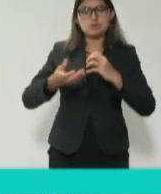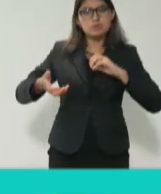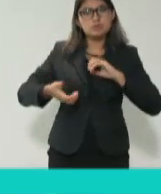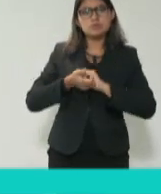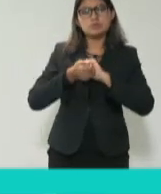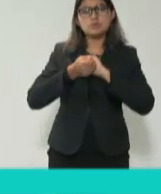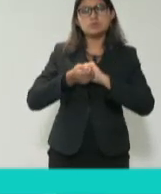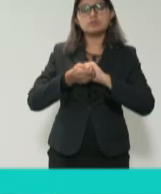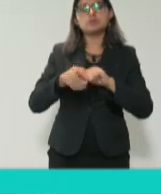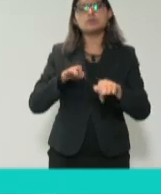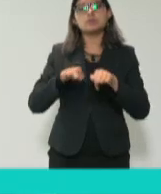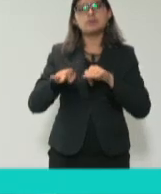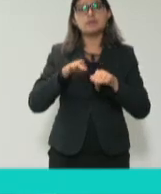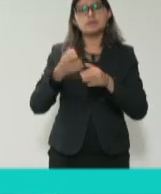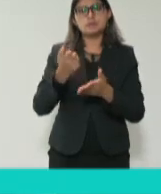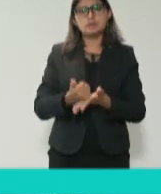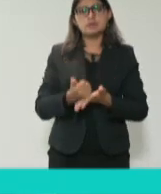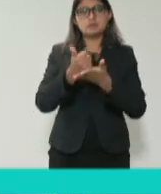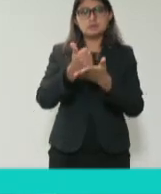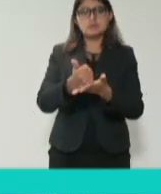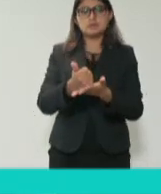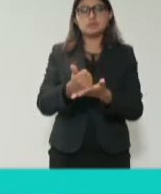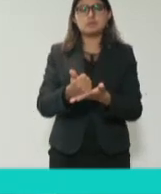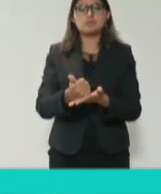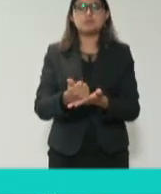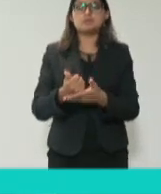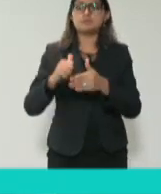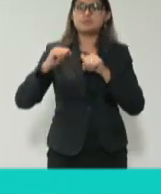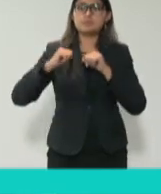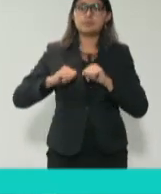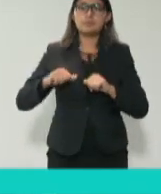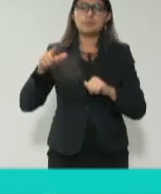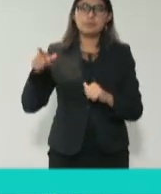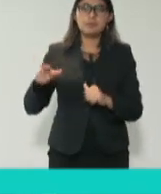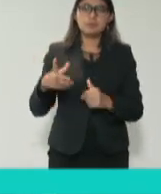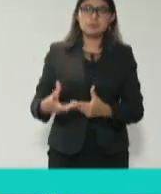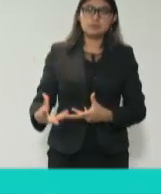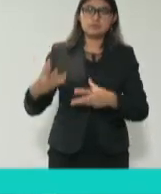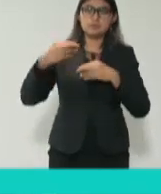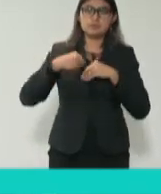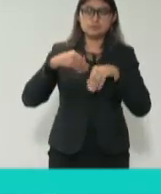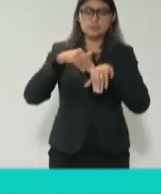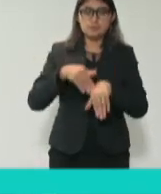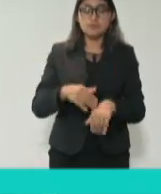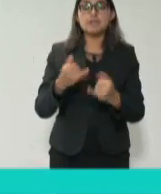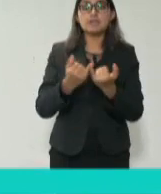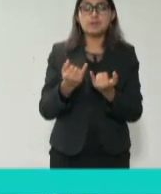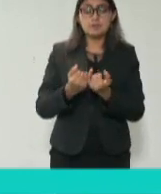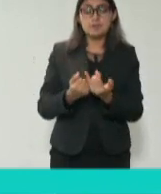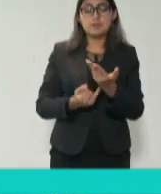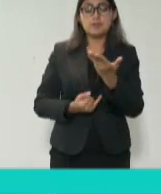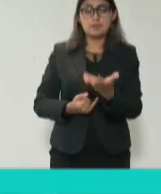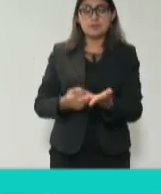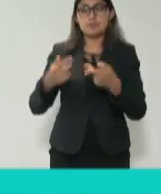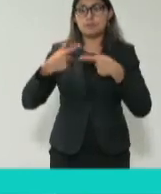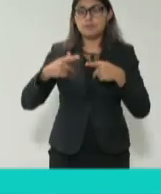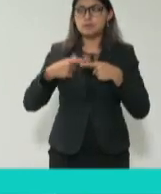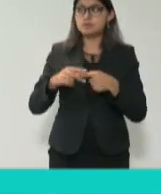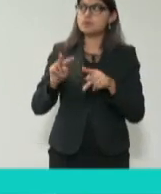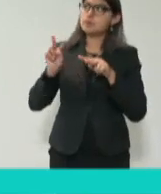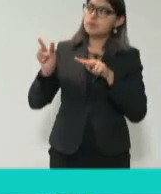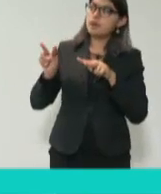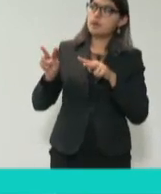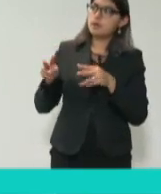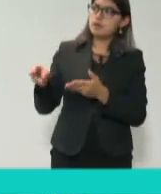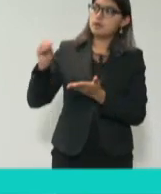esto es lo que ayuda, el servidor público implementando todo esto y el ciudadano respetándolo también. Nosotros